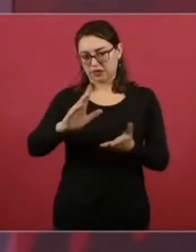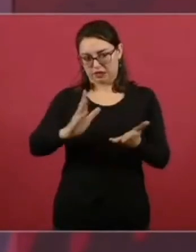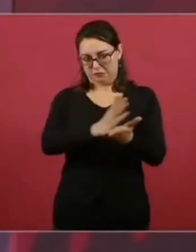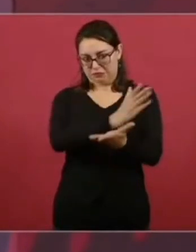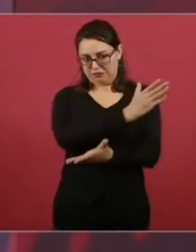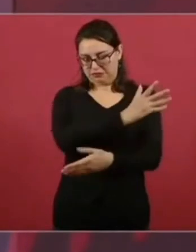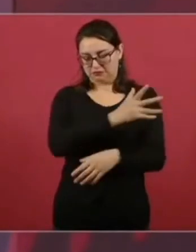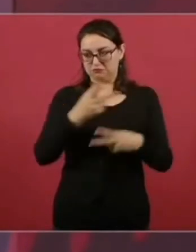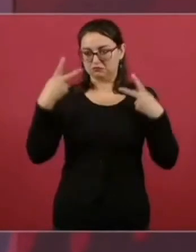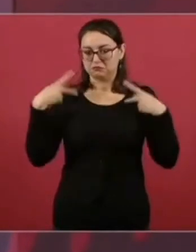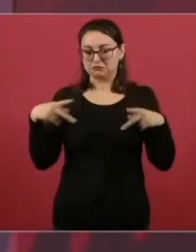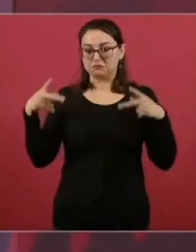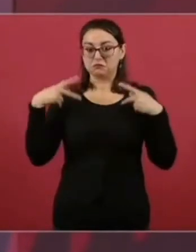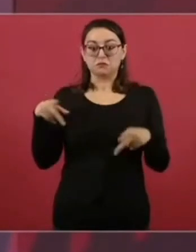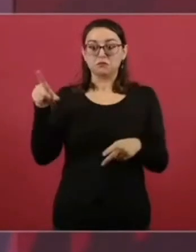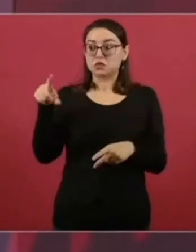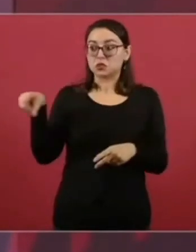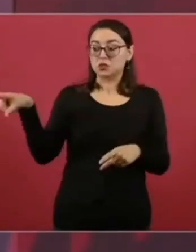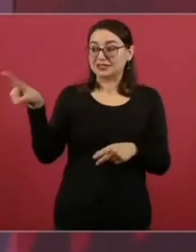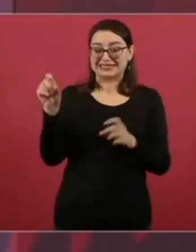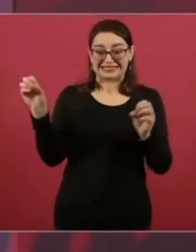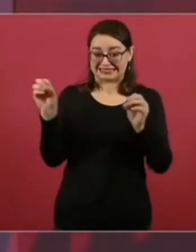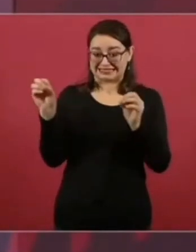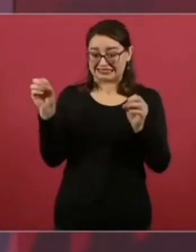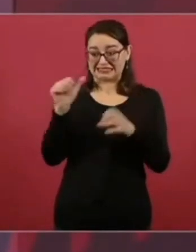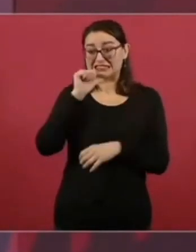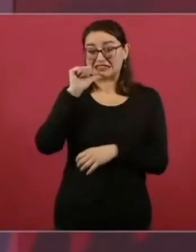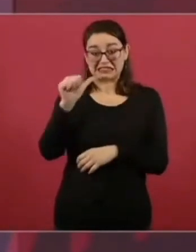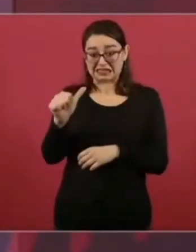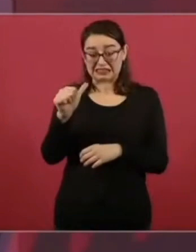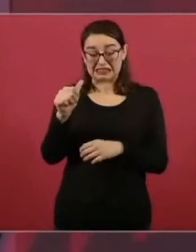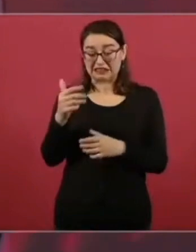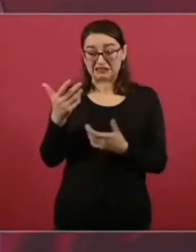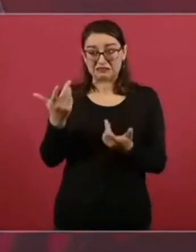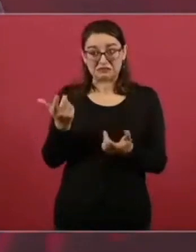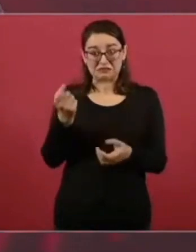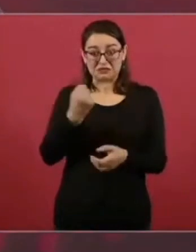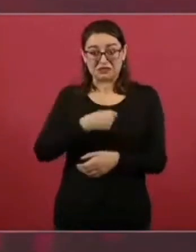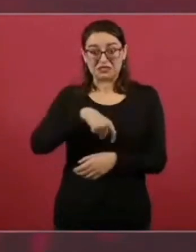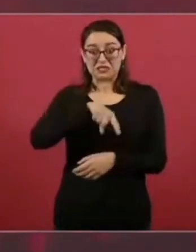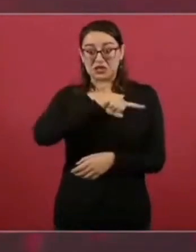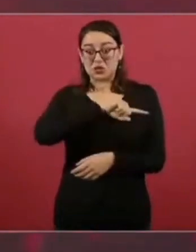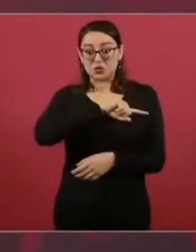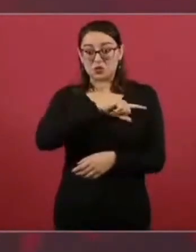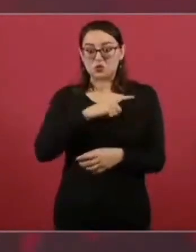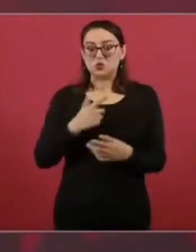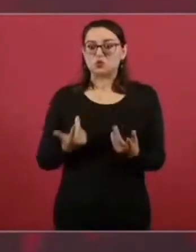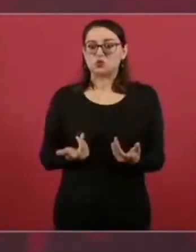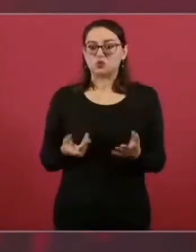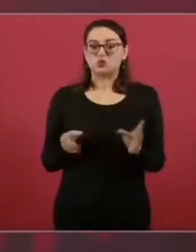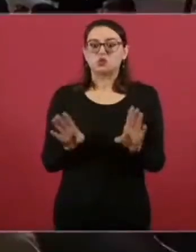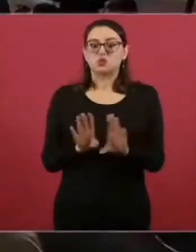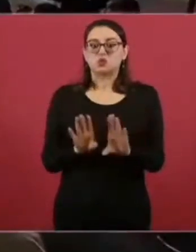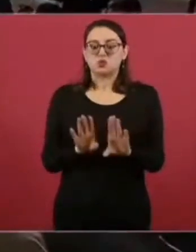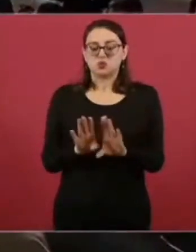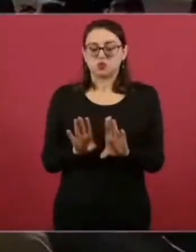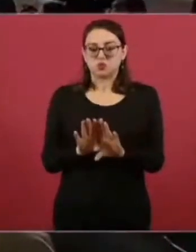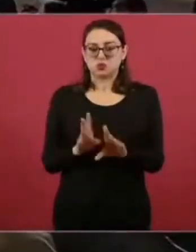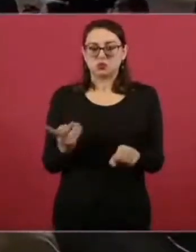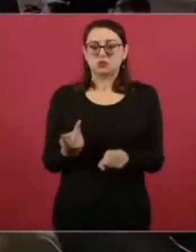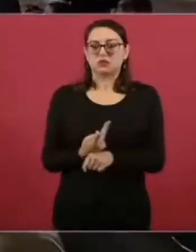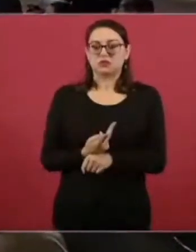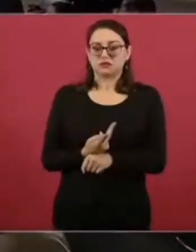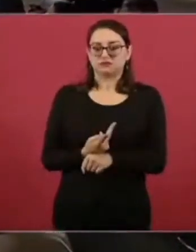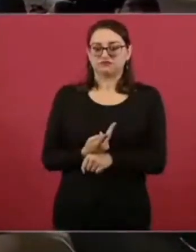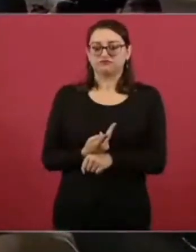mucha población, casi la mitad de los mexicanos,